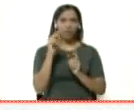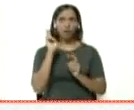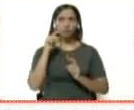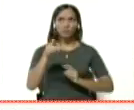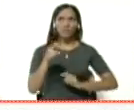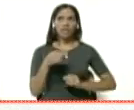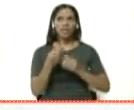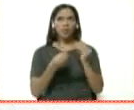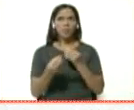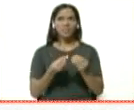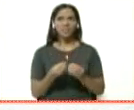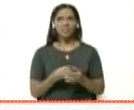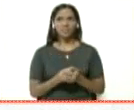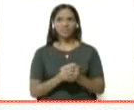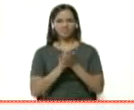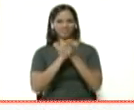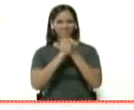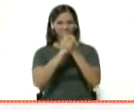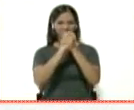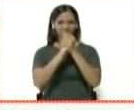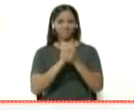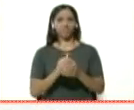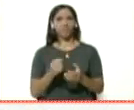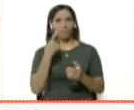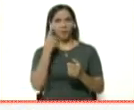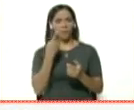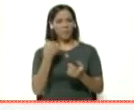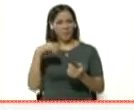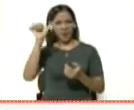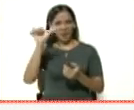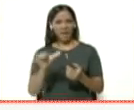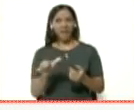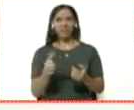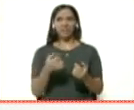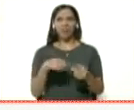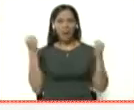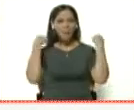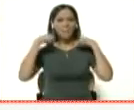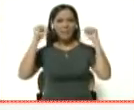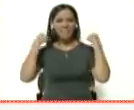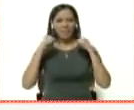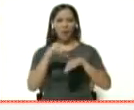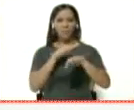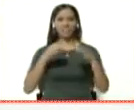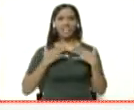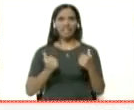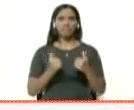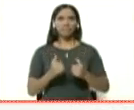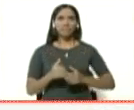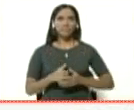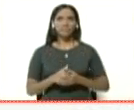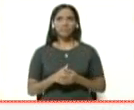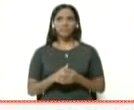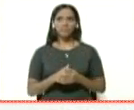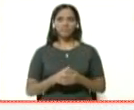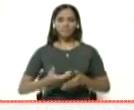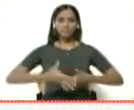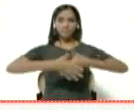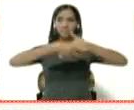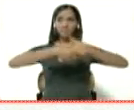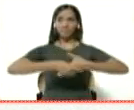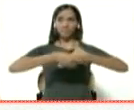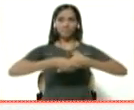hizo, ¿cómo fue que hizo? Ajá, vamos a hacer una pequeña práctica acá con el ministro de la Salud. Darse la mano